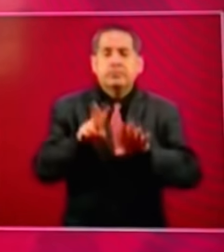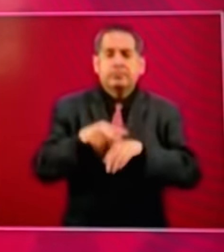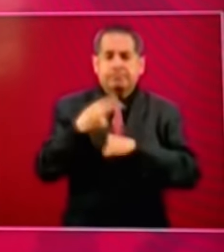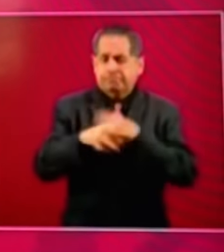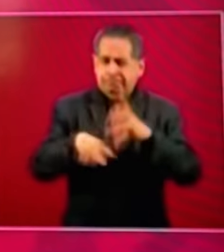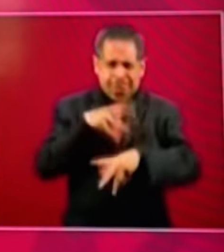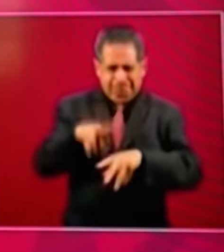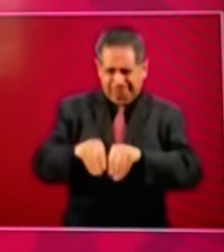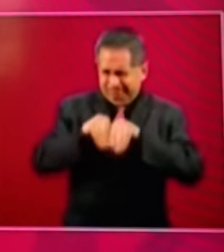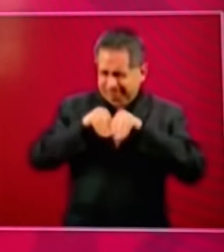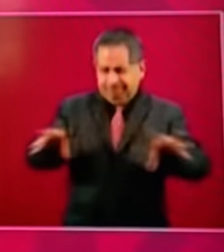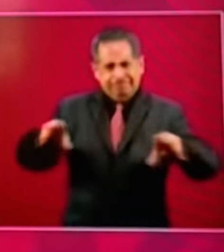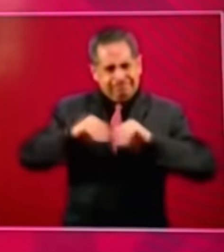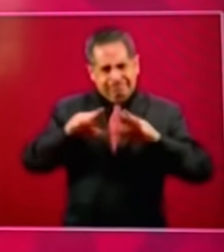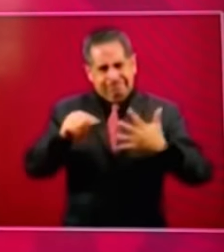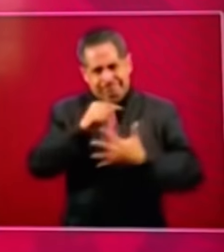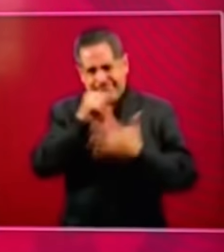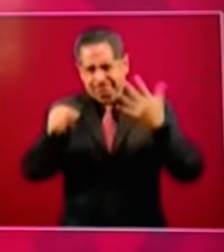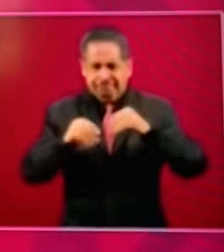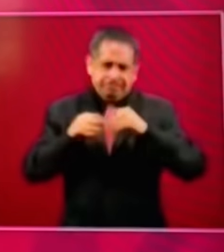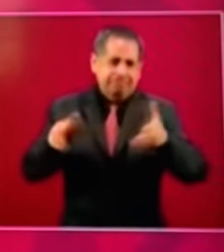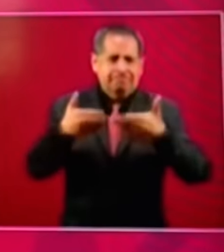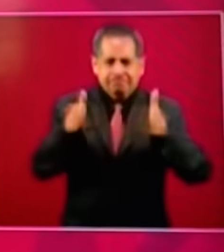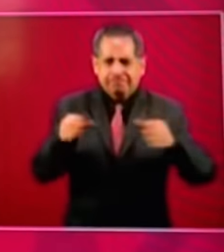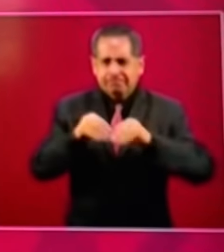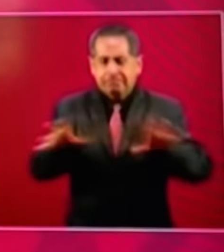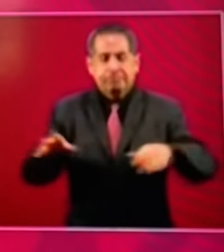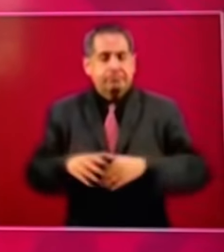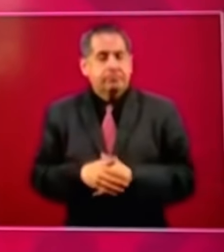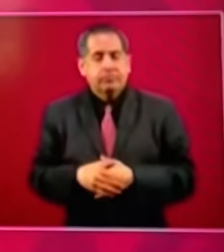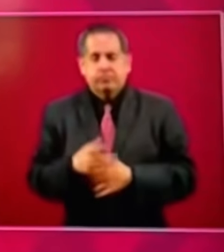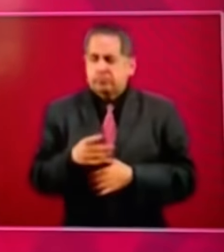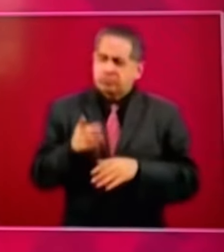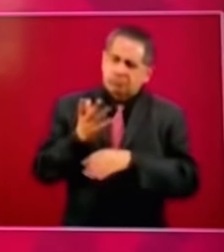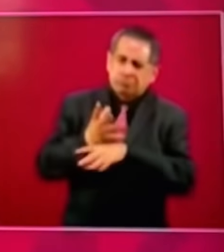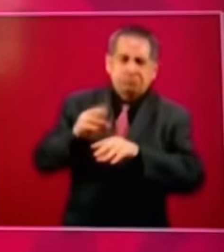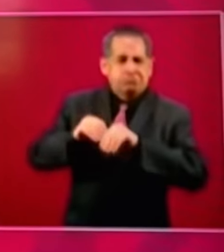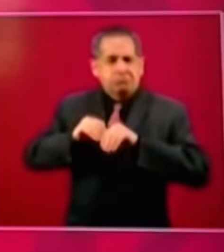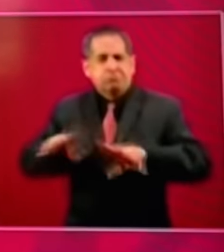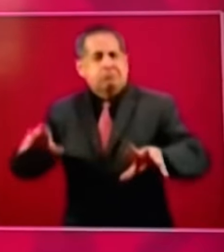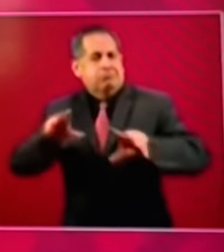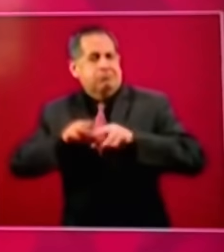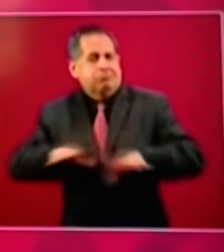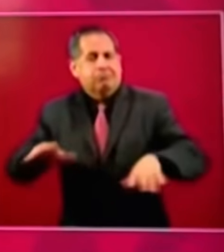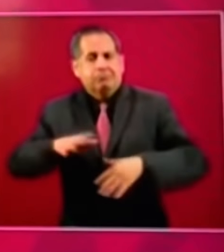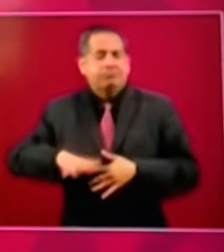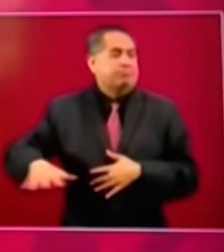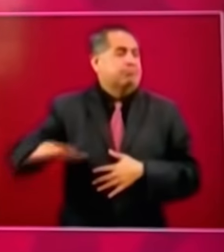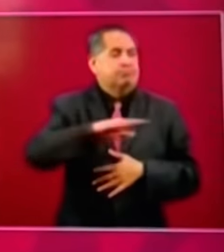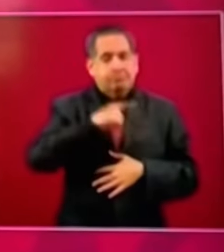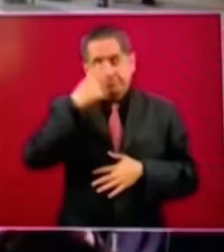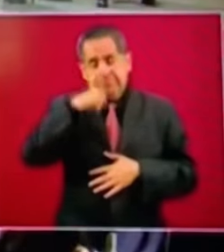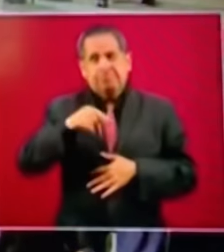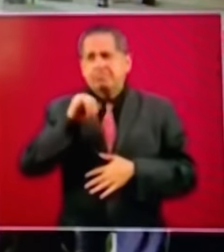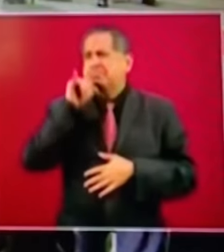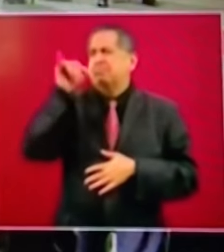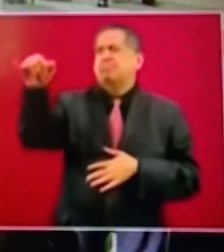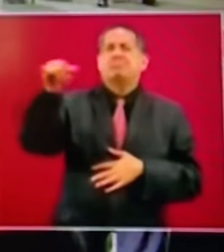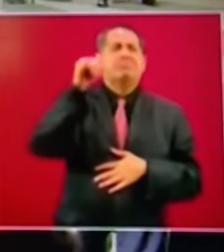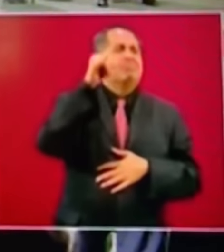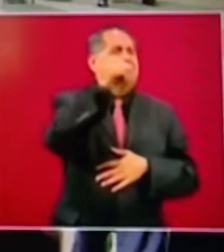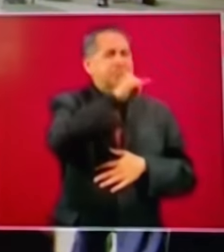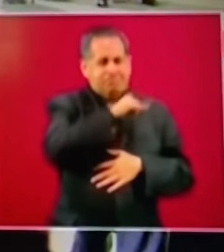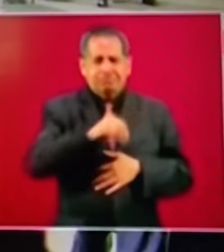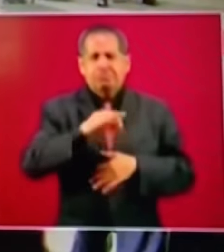íntegros por los canales de televisión abierta la única con la eficiencia y el alcance para llegar a todos los locales y hogares